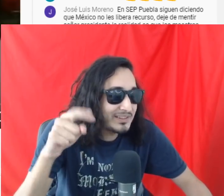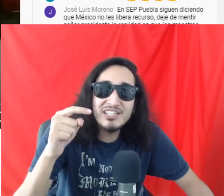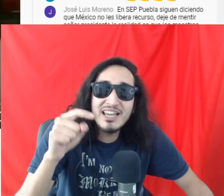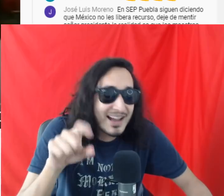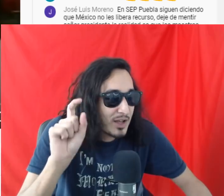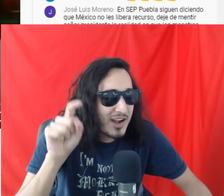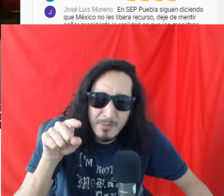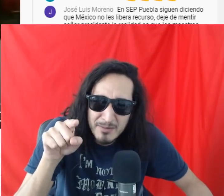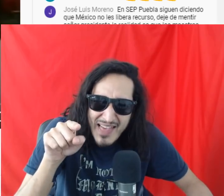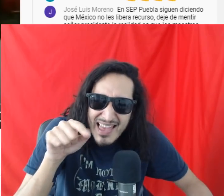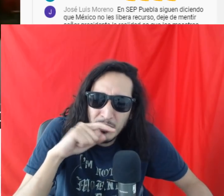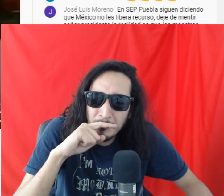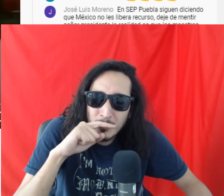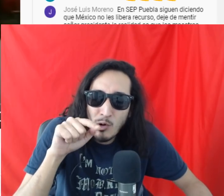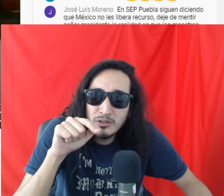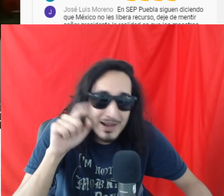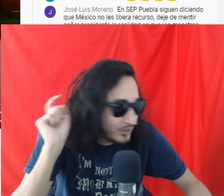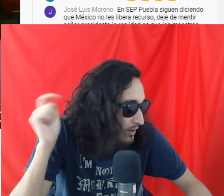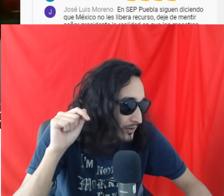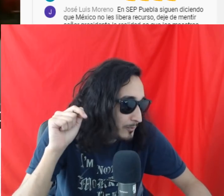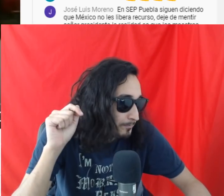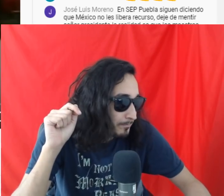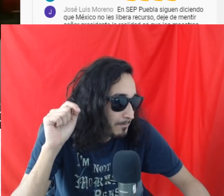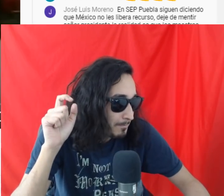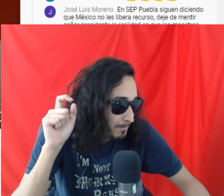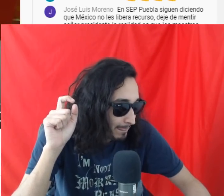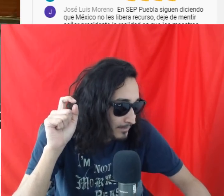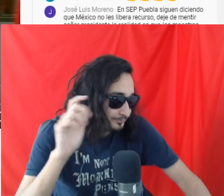Recuerdo a esta chica. Creo que fue la primera medalla, ¿no? O la última. No recuerdo.